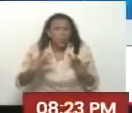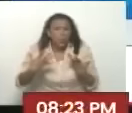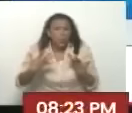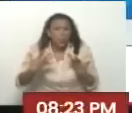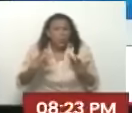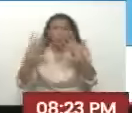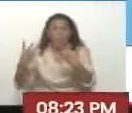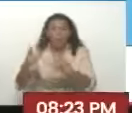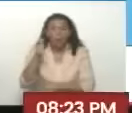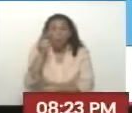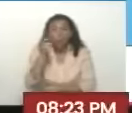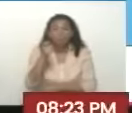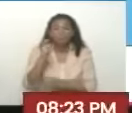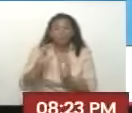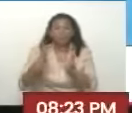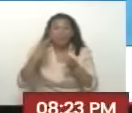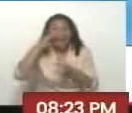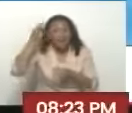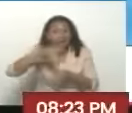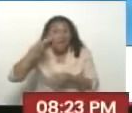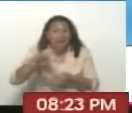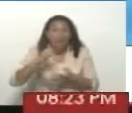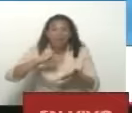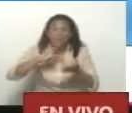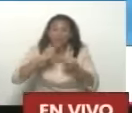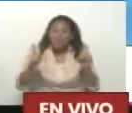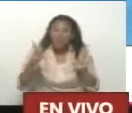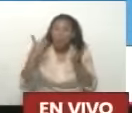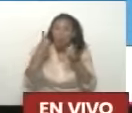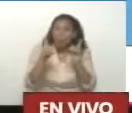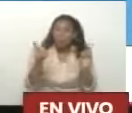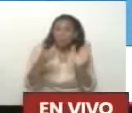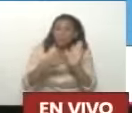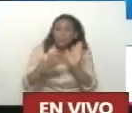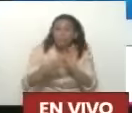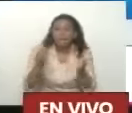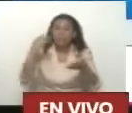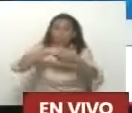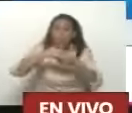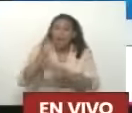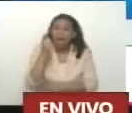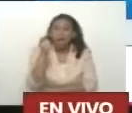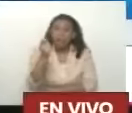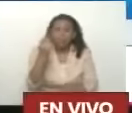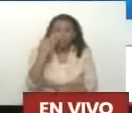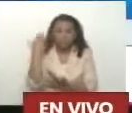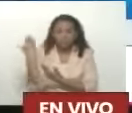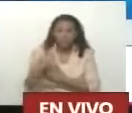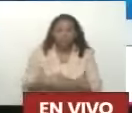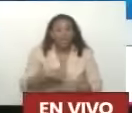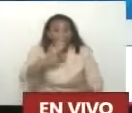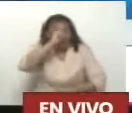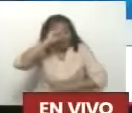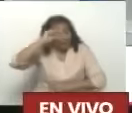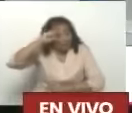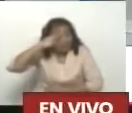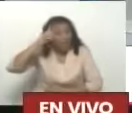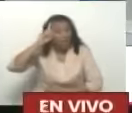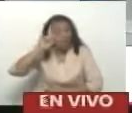Se constitucionaliza El concepto De democracia Participativa Y protagónica Hay que recordar